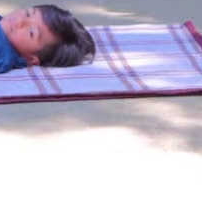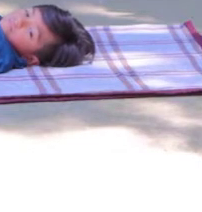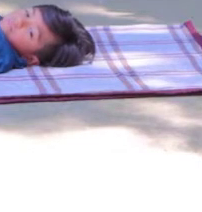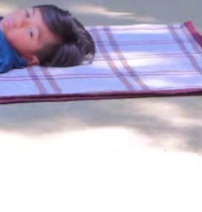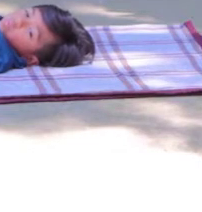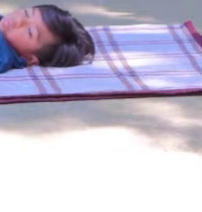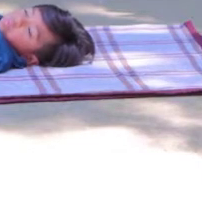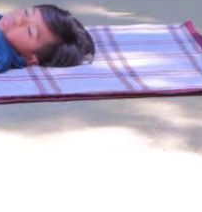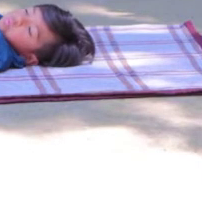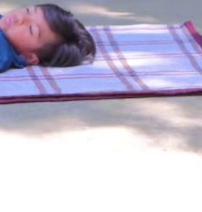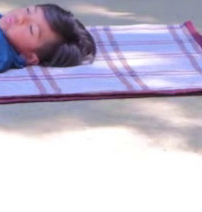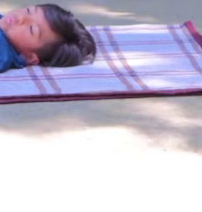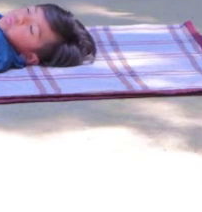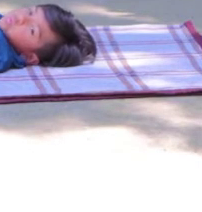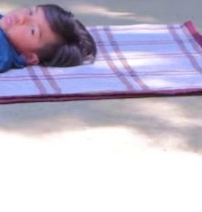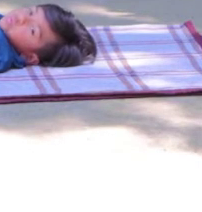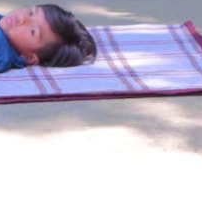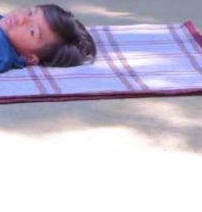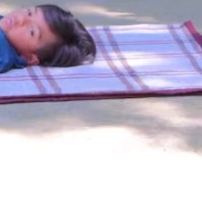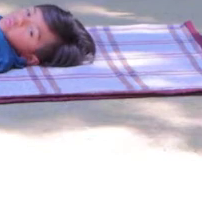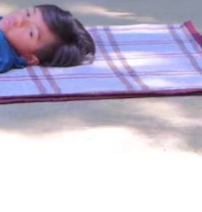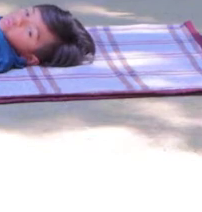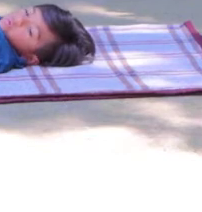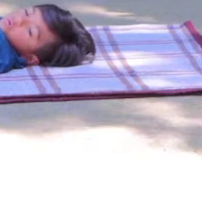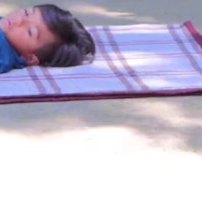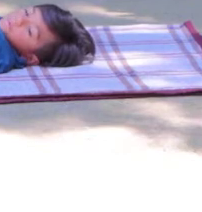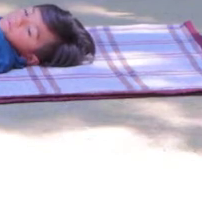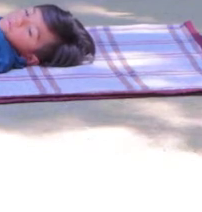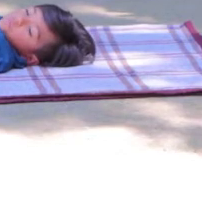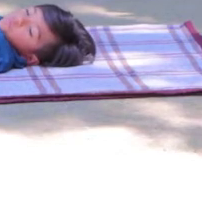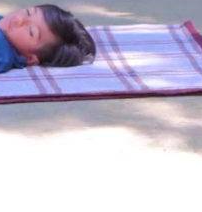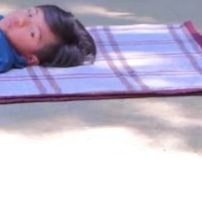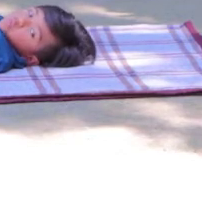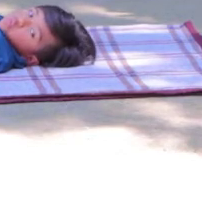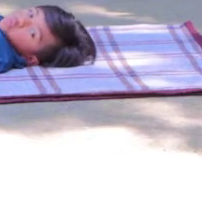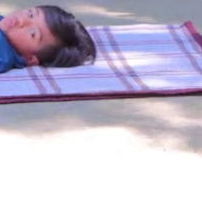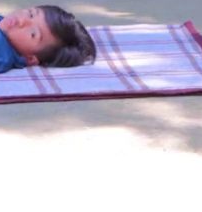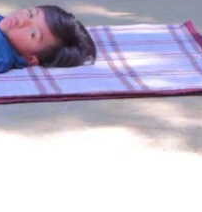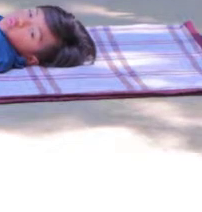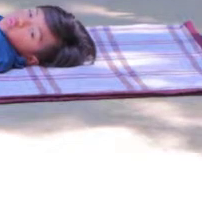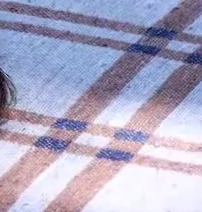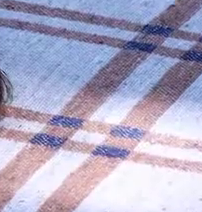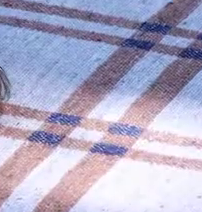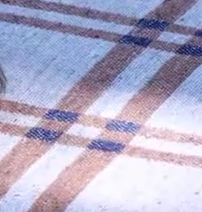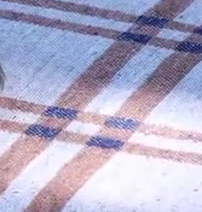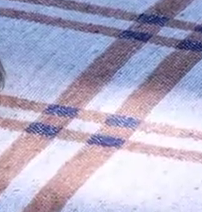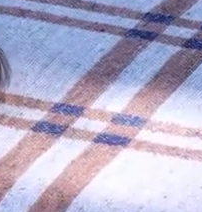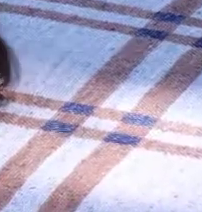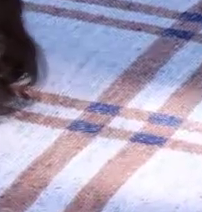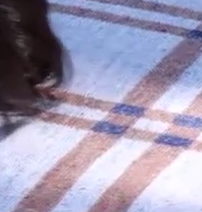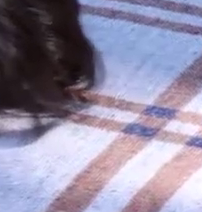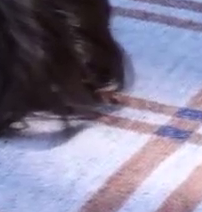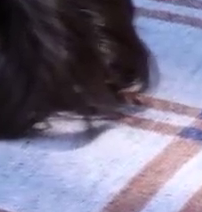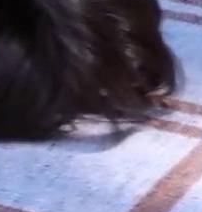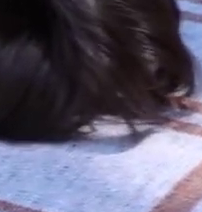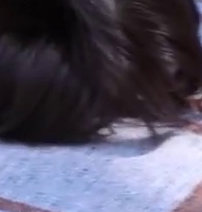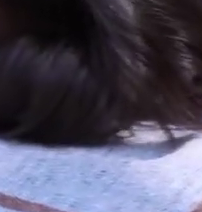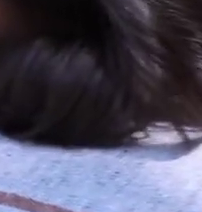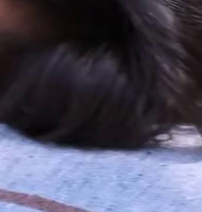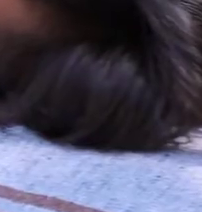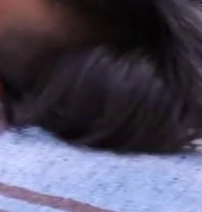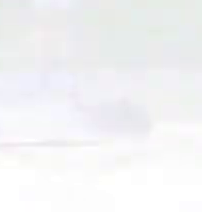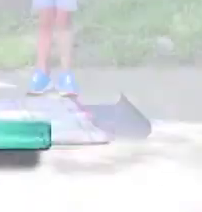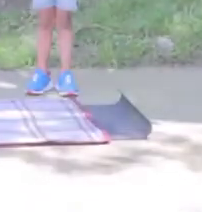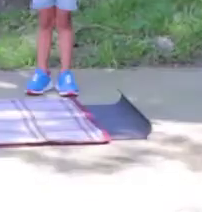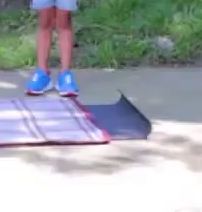respiramos respiramos bajamos pies juntos elevación de cadera bajamos una vez más alto